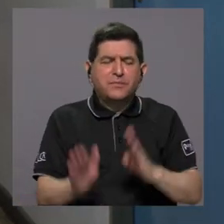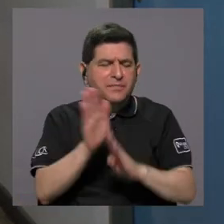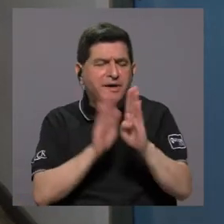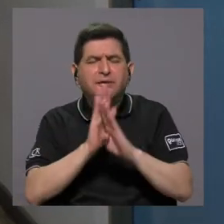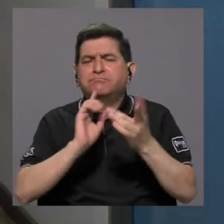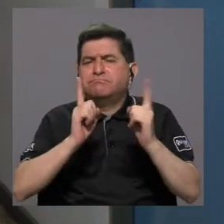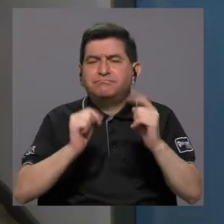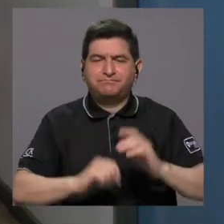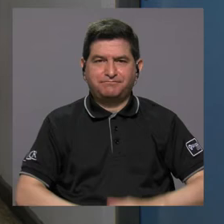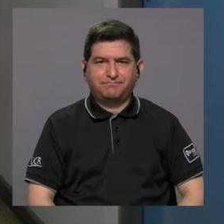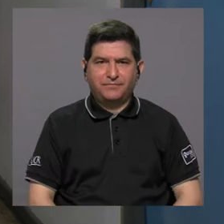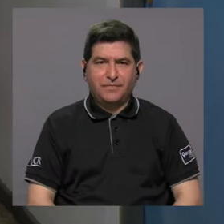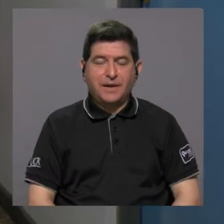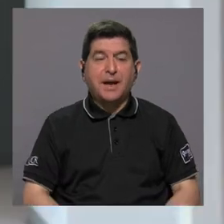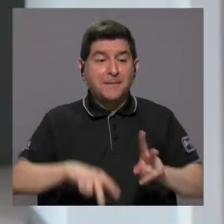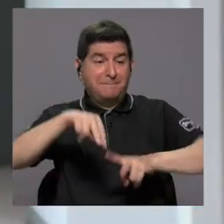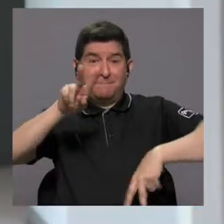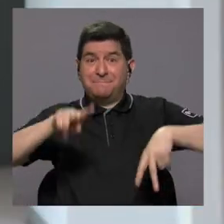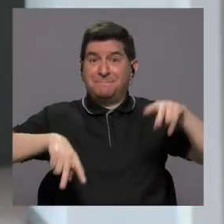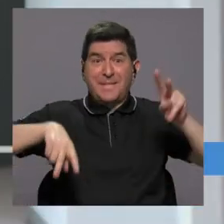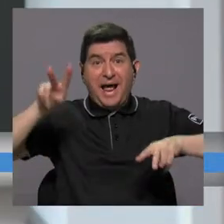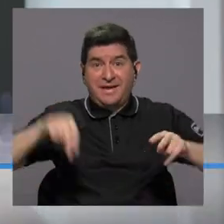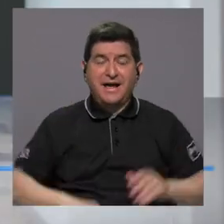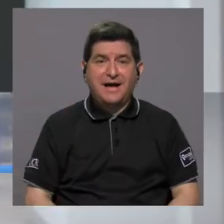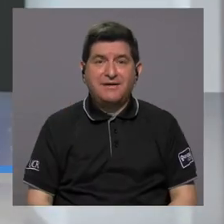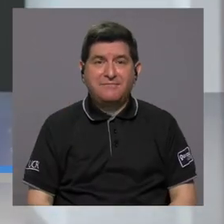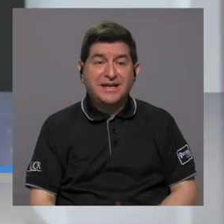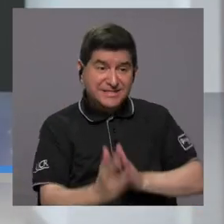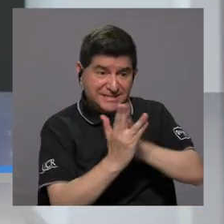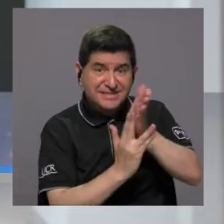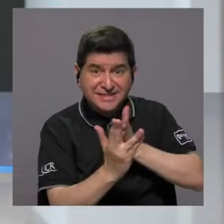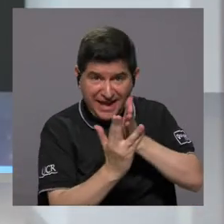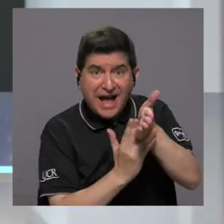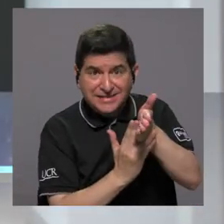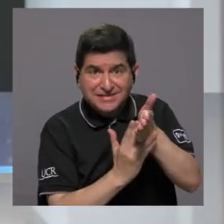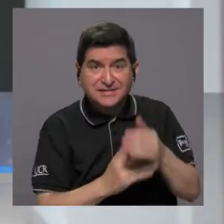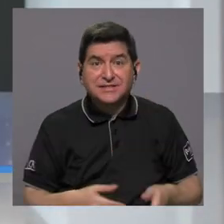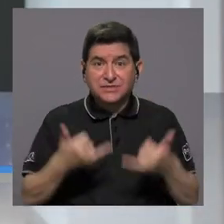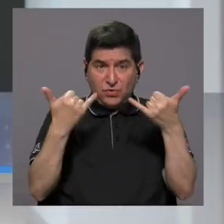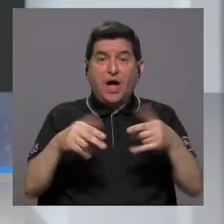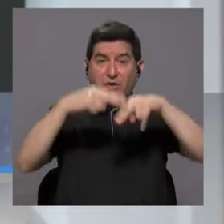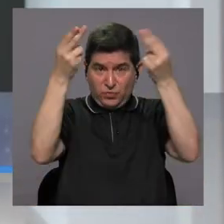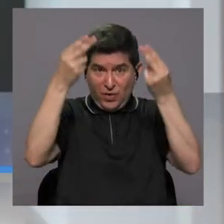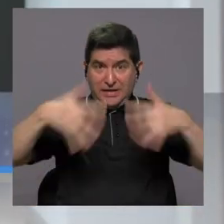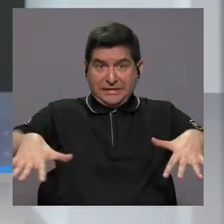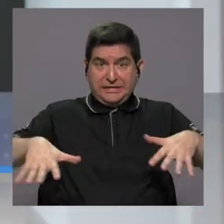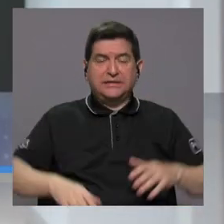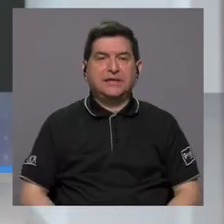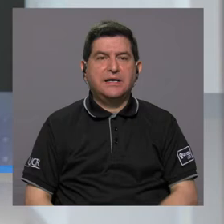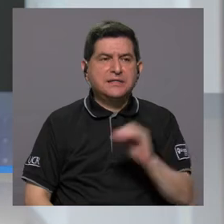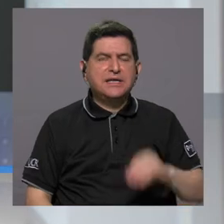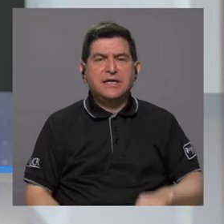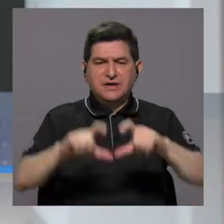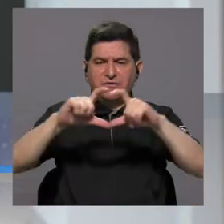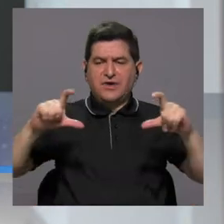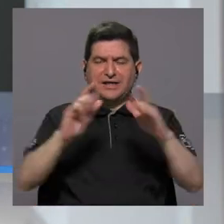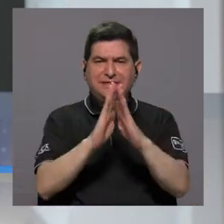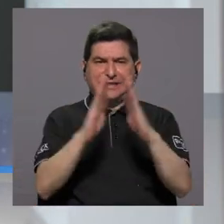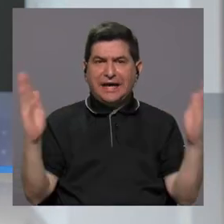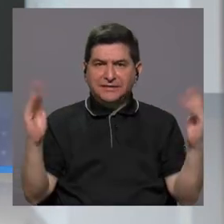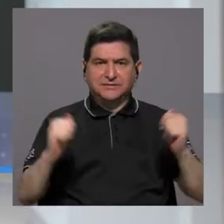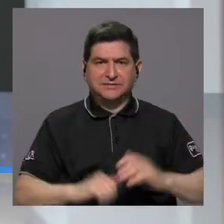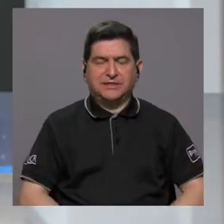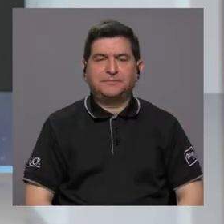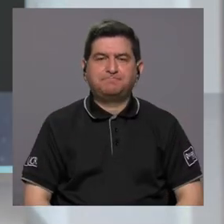desarrolladas. Hay una variedad de acceso de internet y de banda ancha.